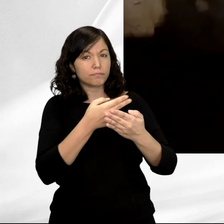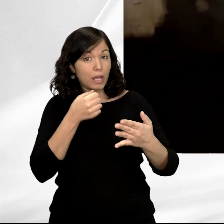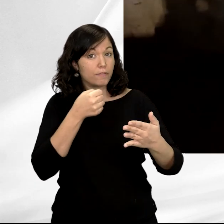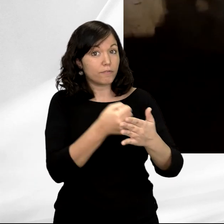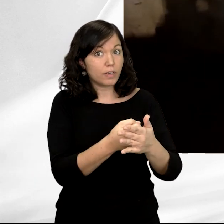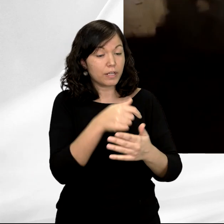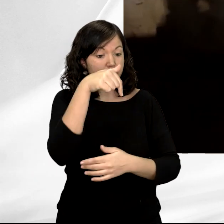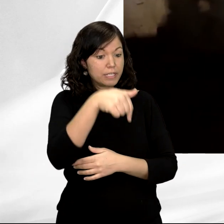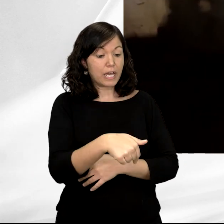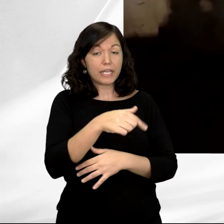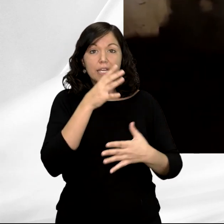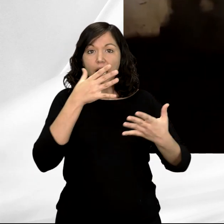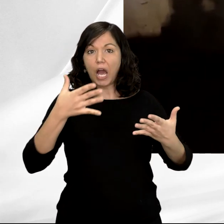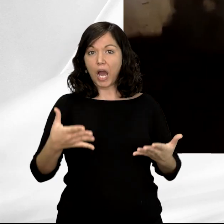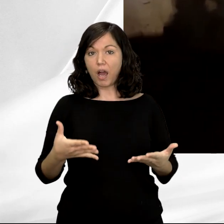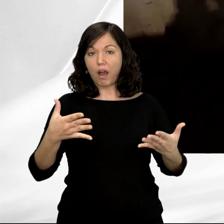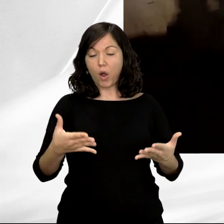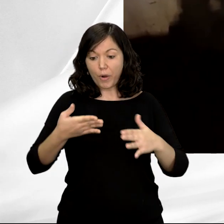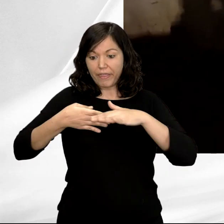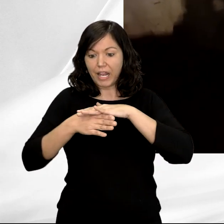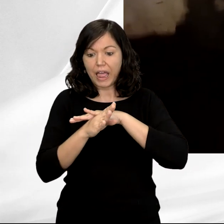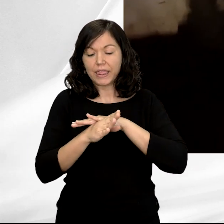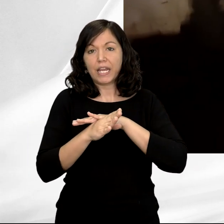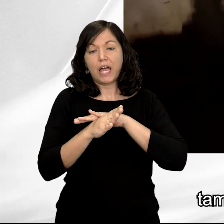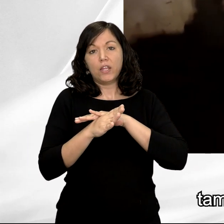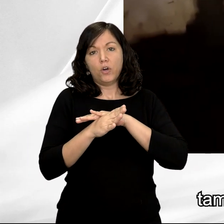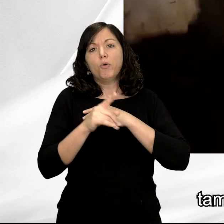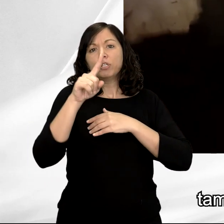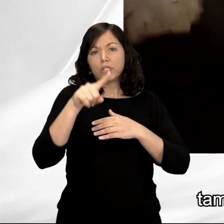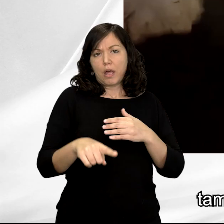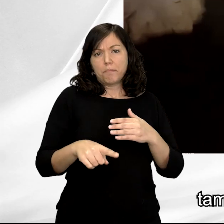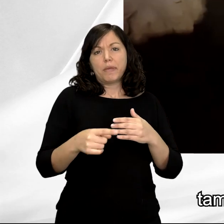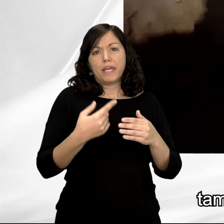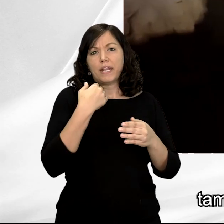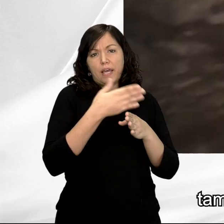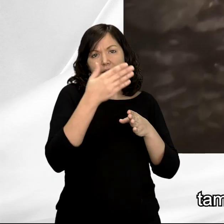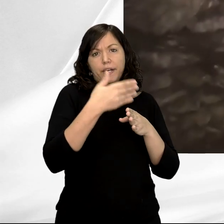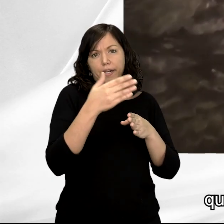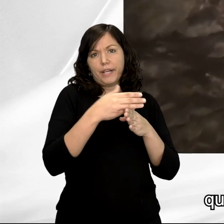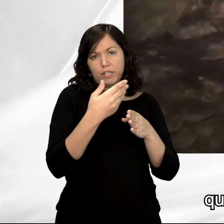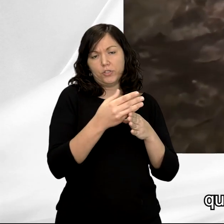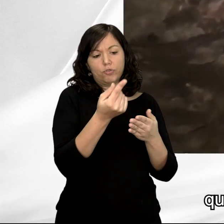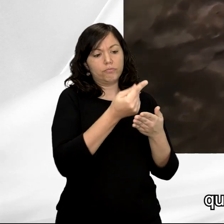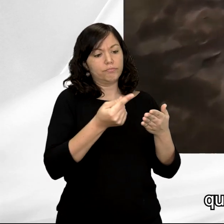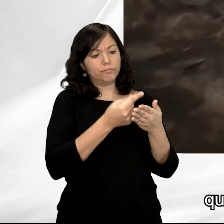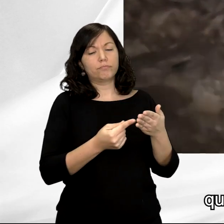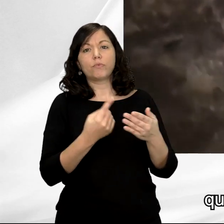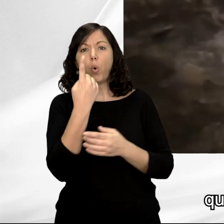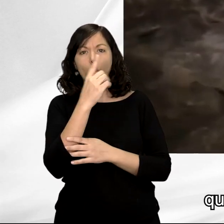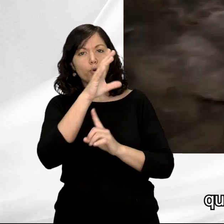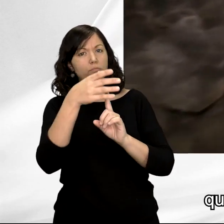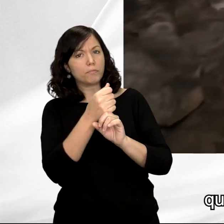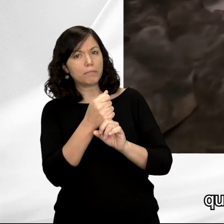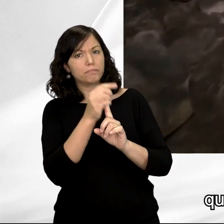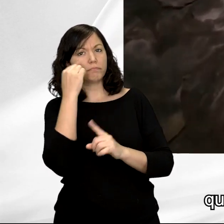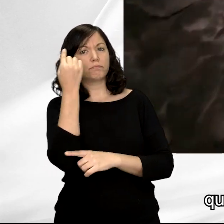de la cueva, en esta zona en que nos encontramos, en la entrada de Tito Bustillo, también se documentan algunos restos gráficos. Un hallazgo muy interesante que ya